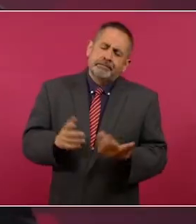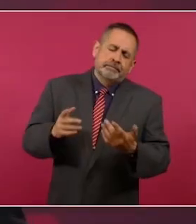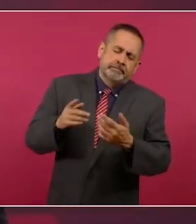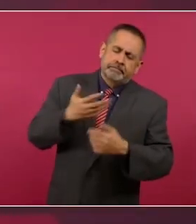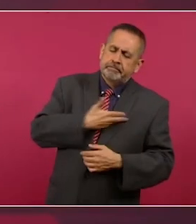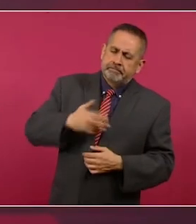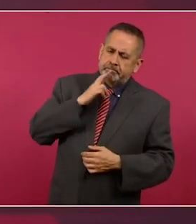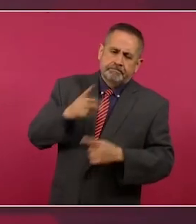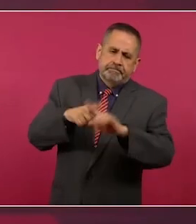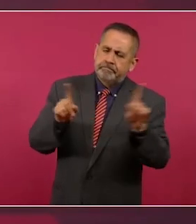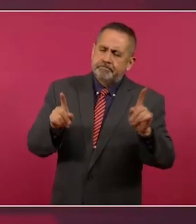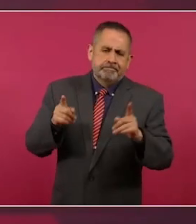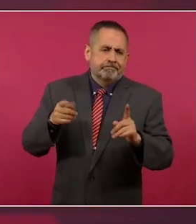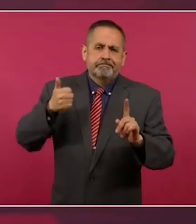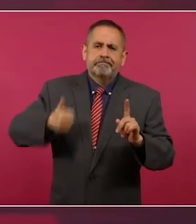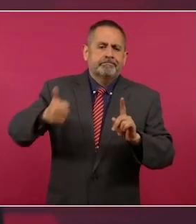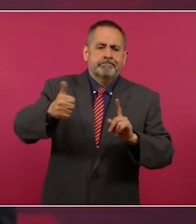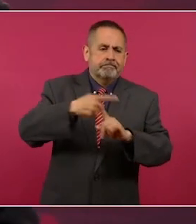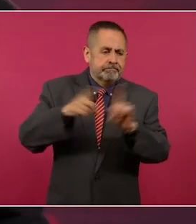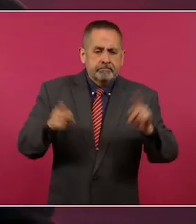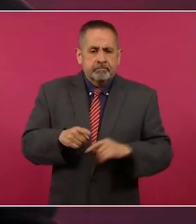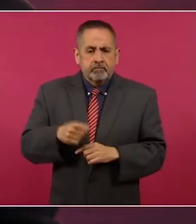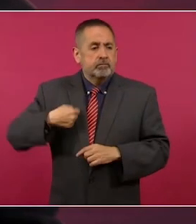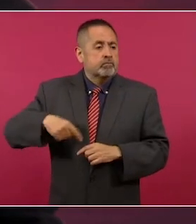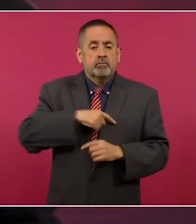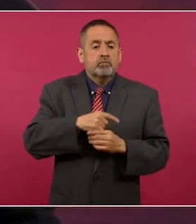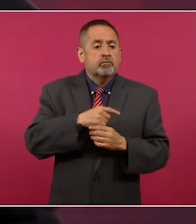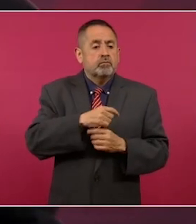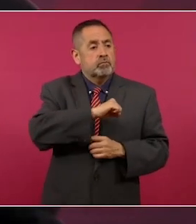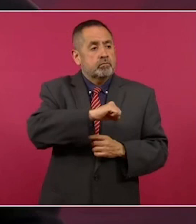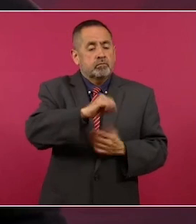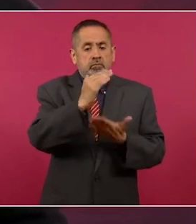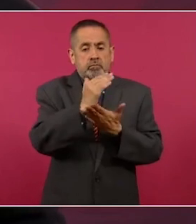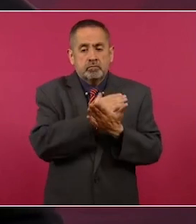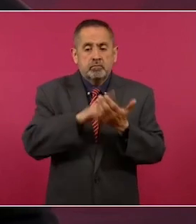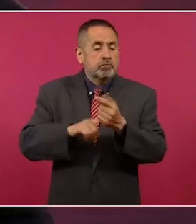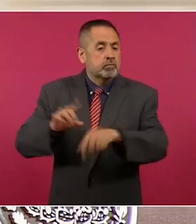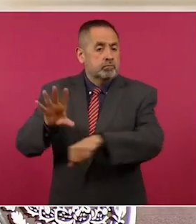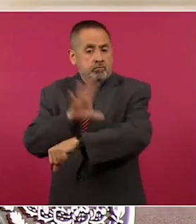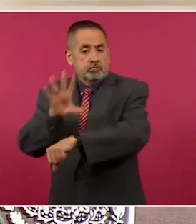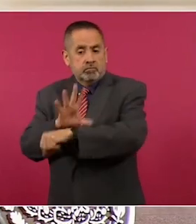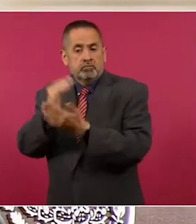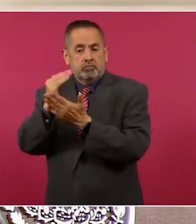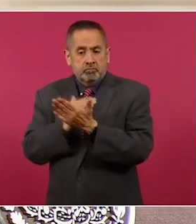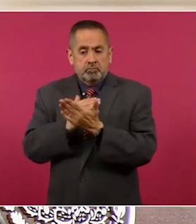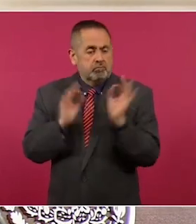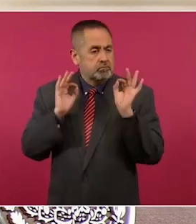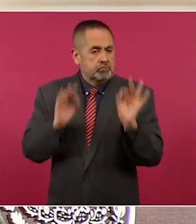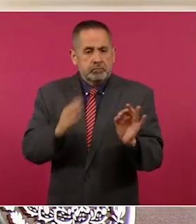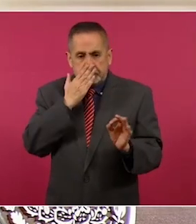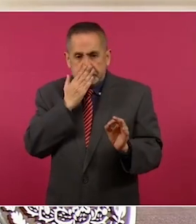Tenemos menos inflación en energéticos porque estamos